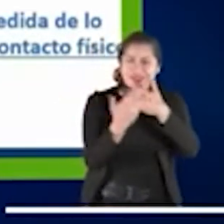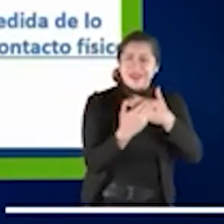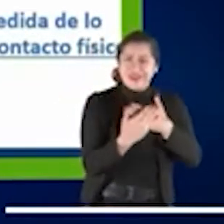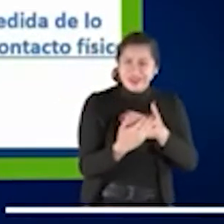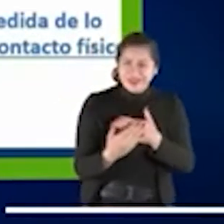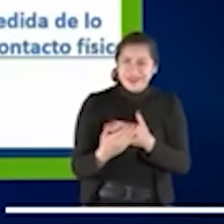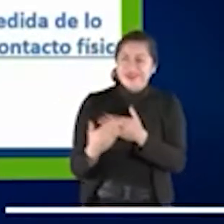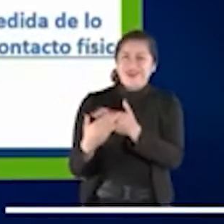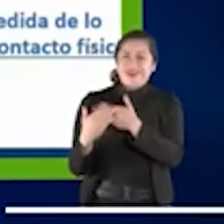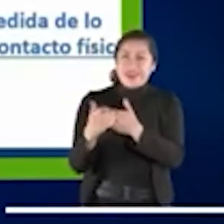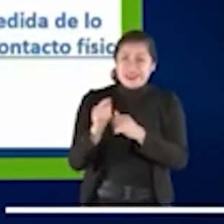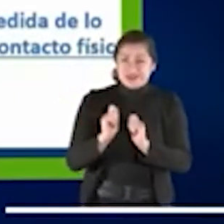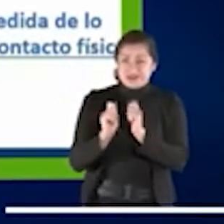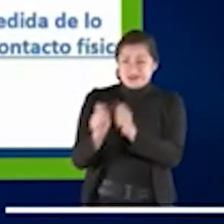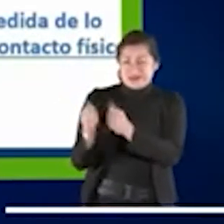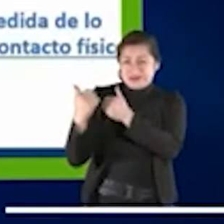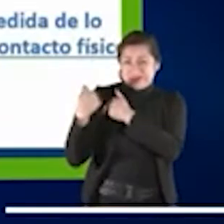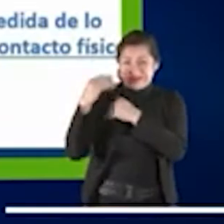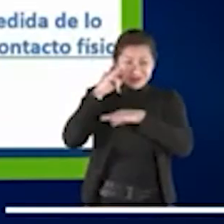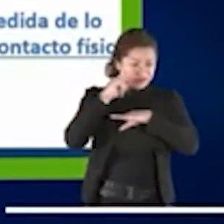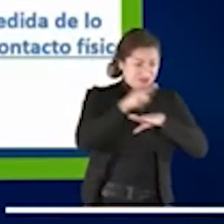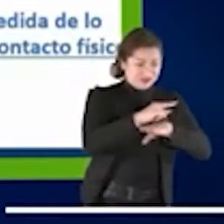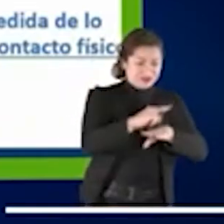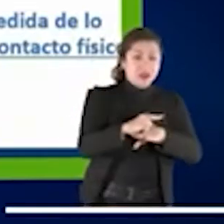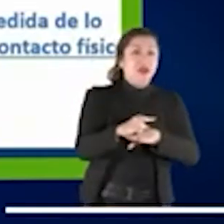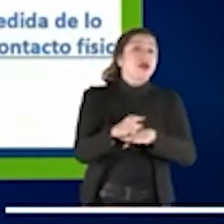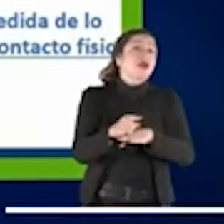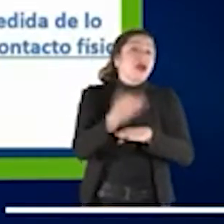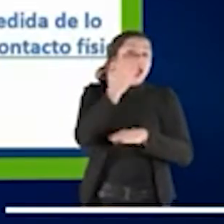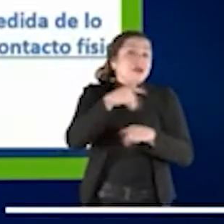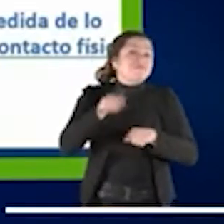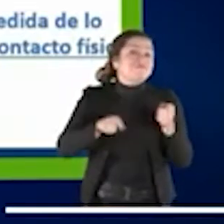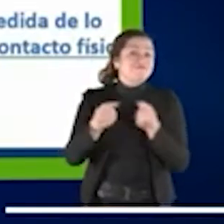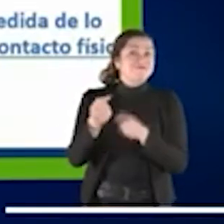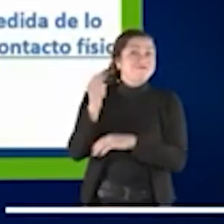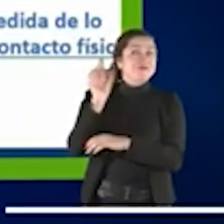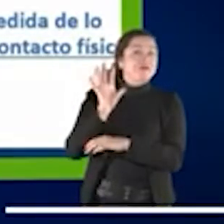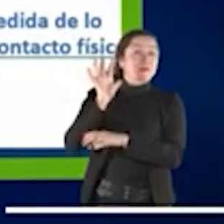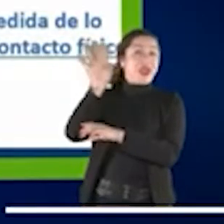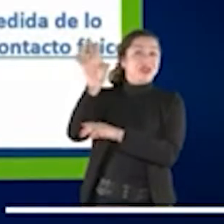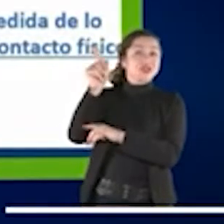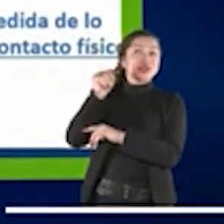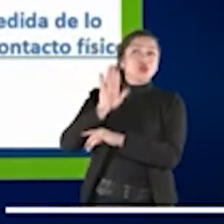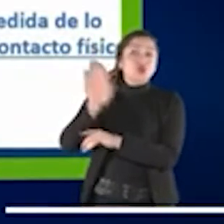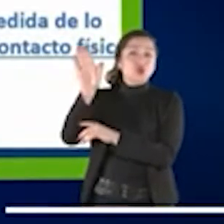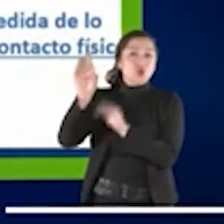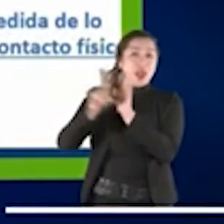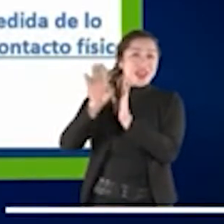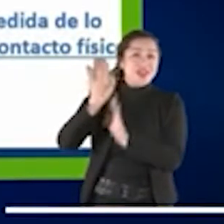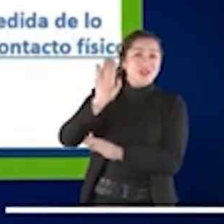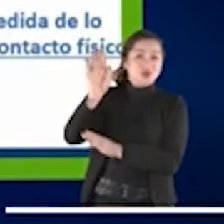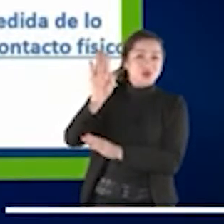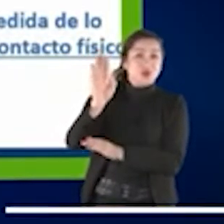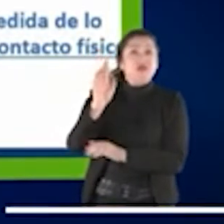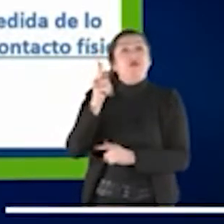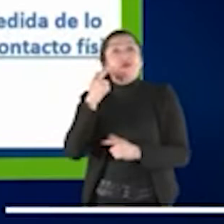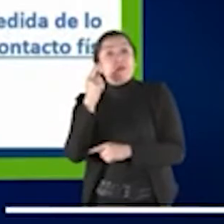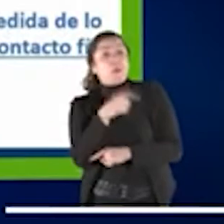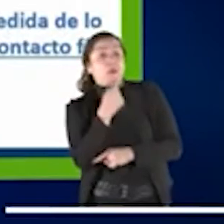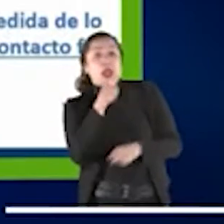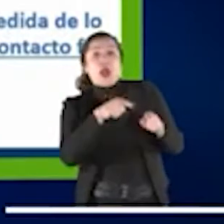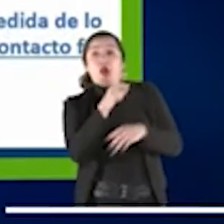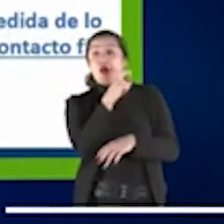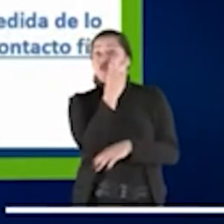papel de la fuerza de seguridad. Eso depende del país, claramente. Pero aunque sea el fiscal o el